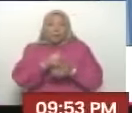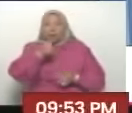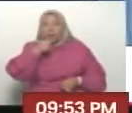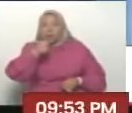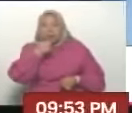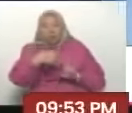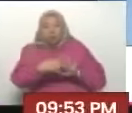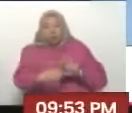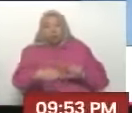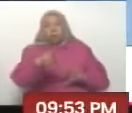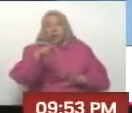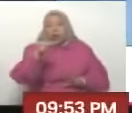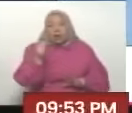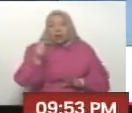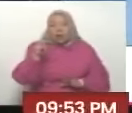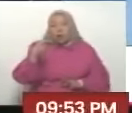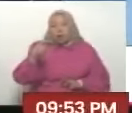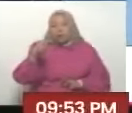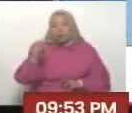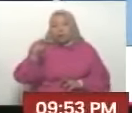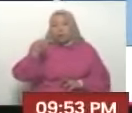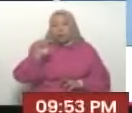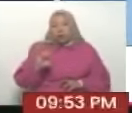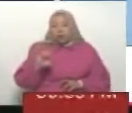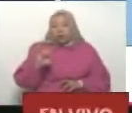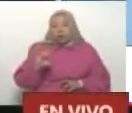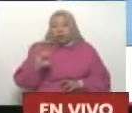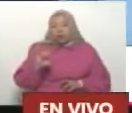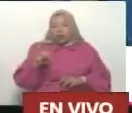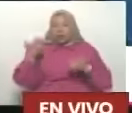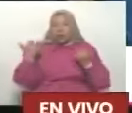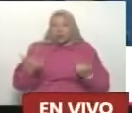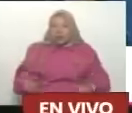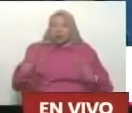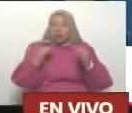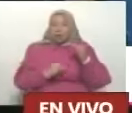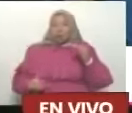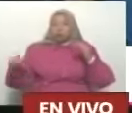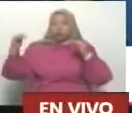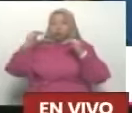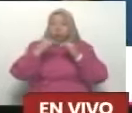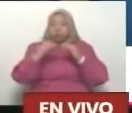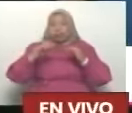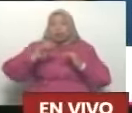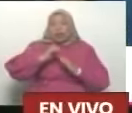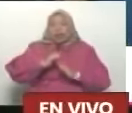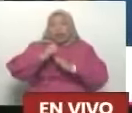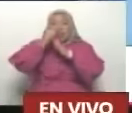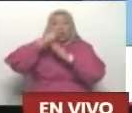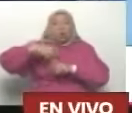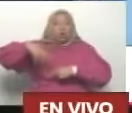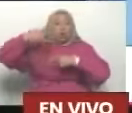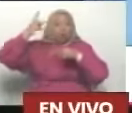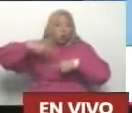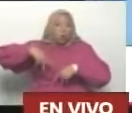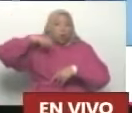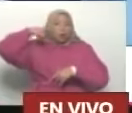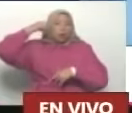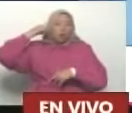Ramonet. El quinto momento comunicacional, que ya es hegemónico, y dominante, son las redes sociales.